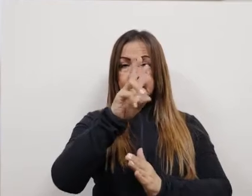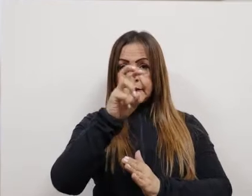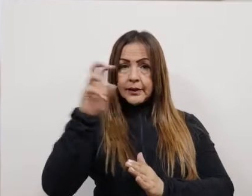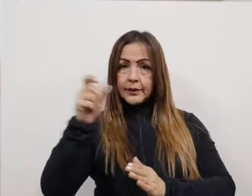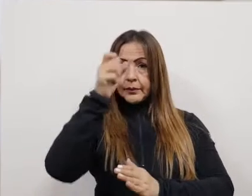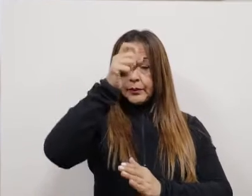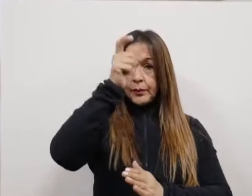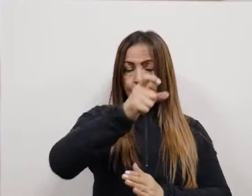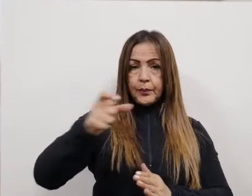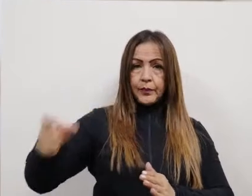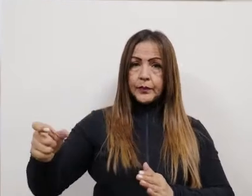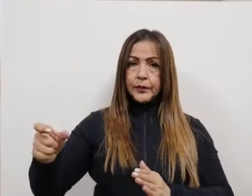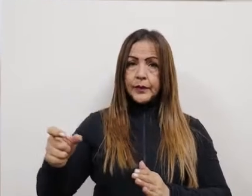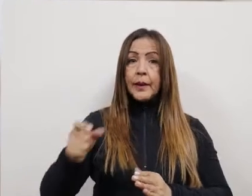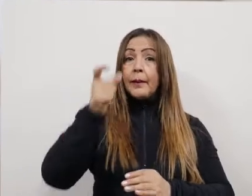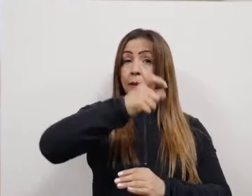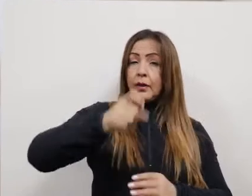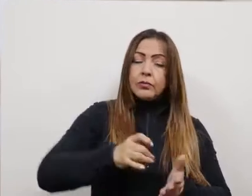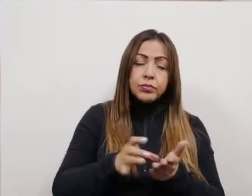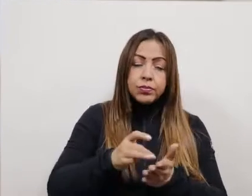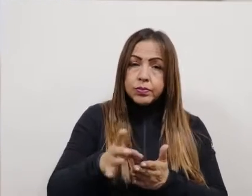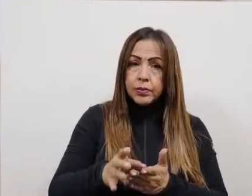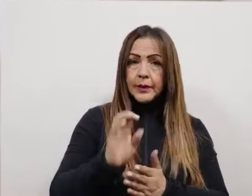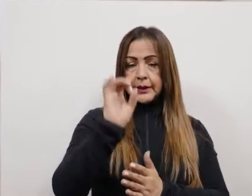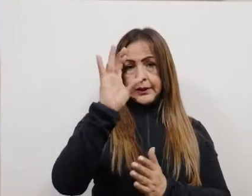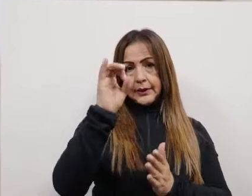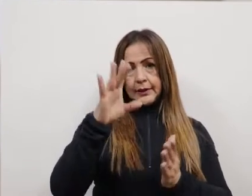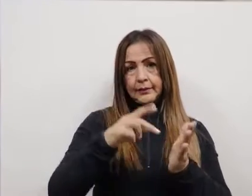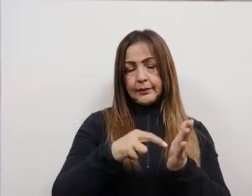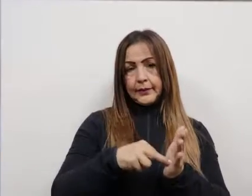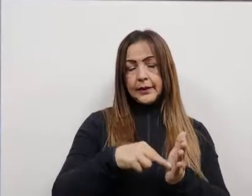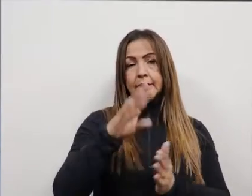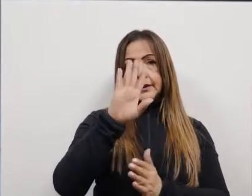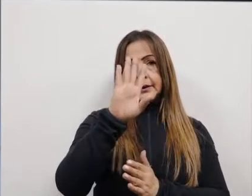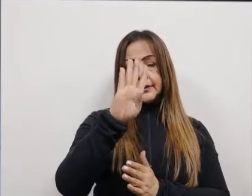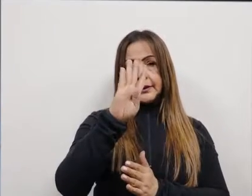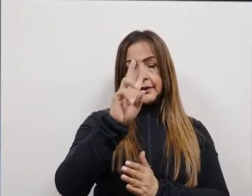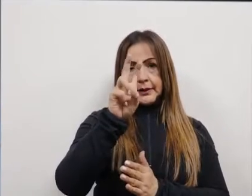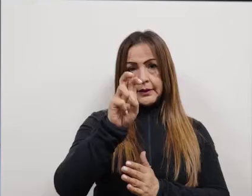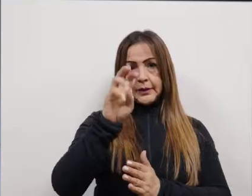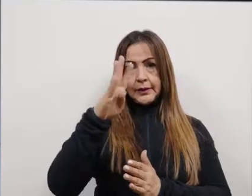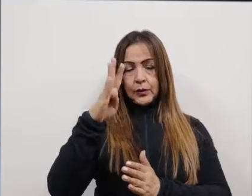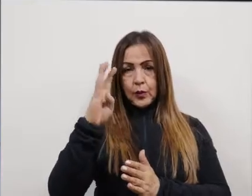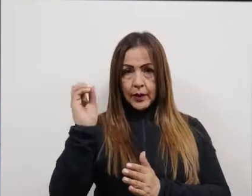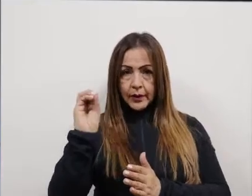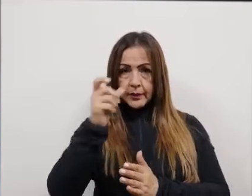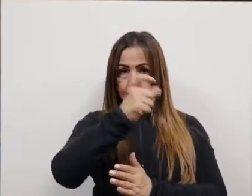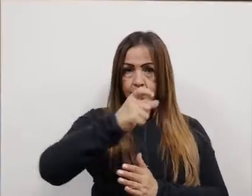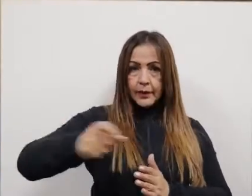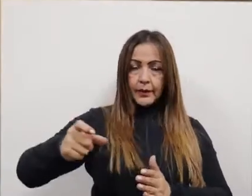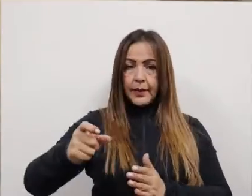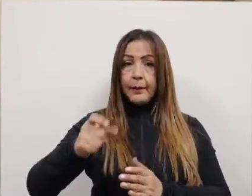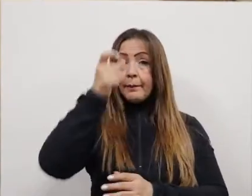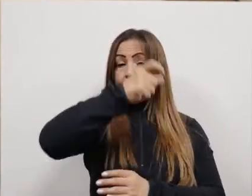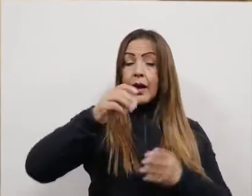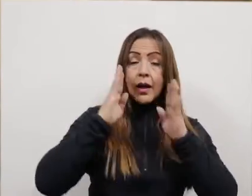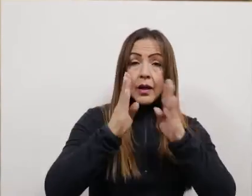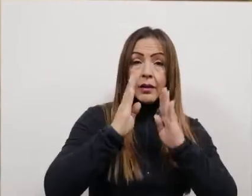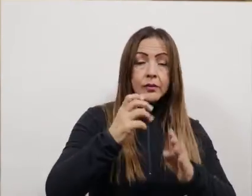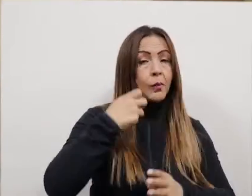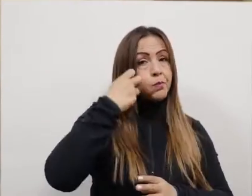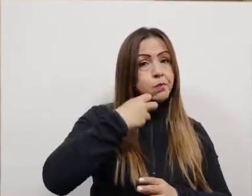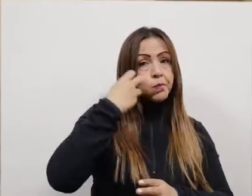personas. Pacientes atendidos por citas prioritarias, 15.747. Pacientes atendidos por